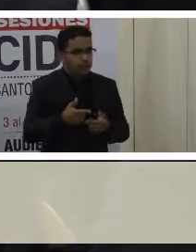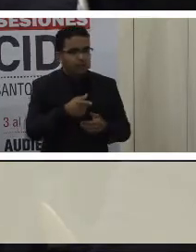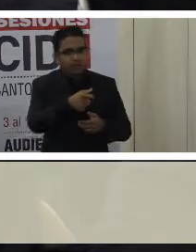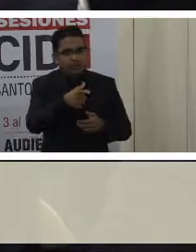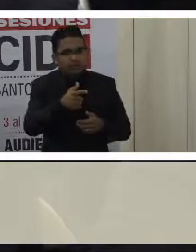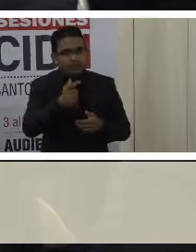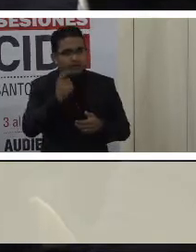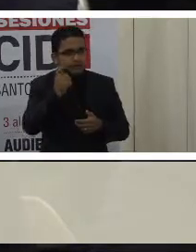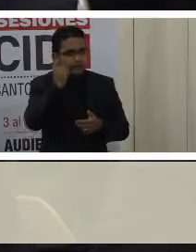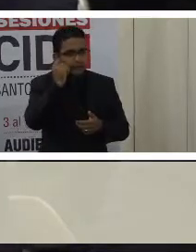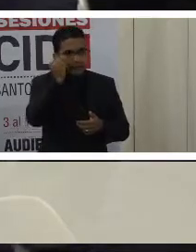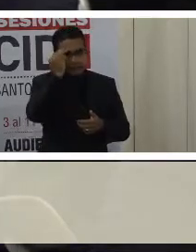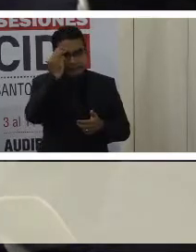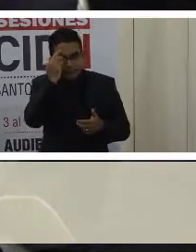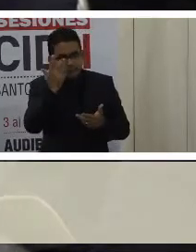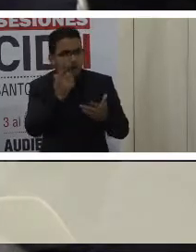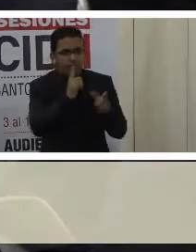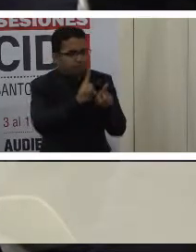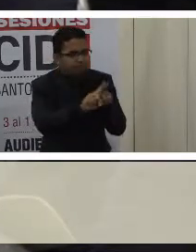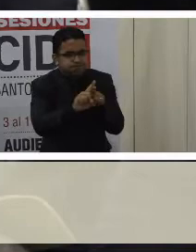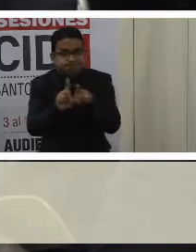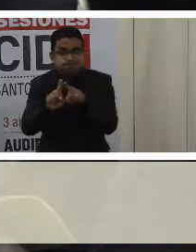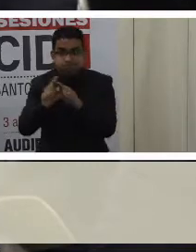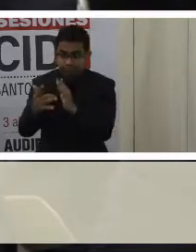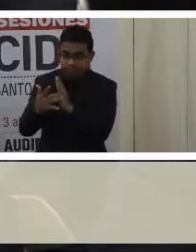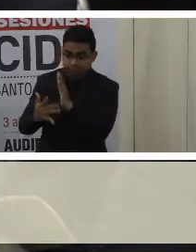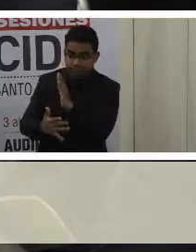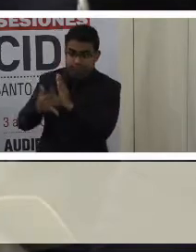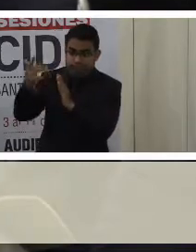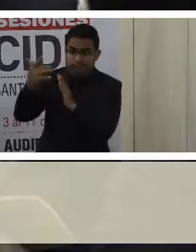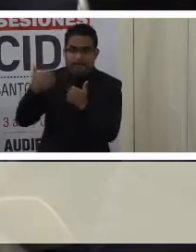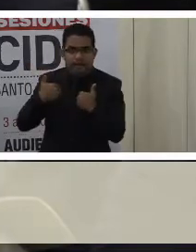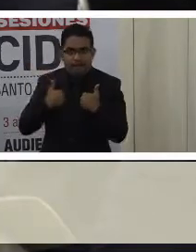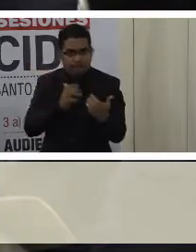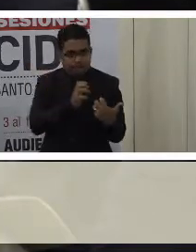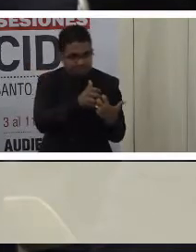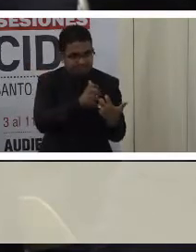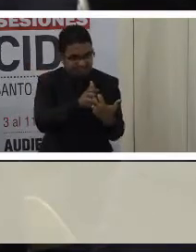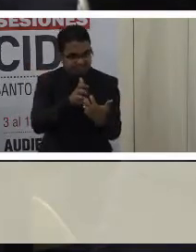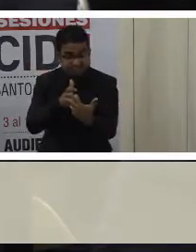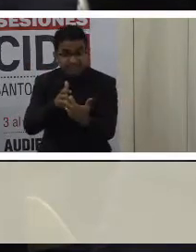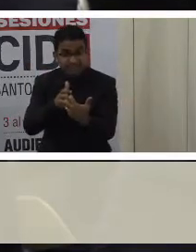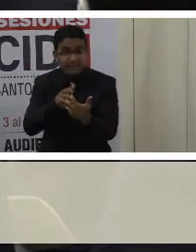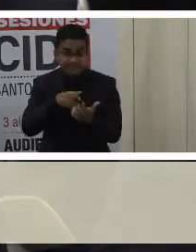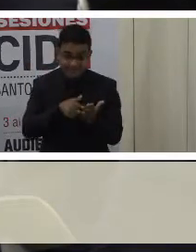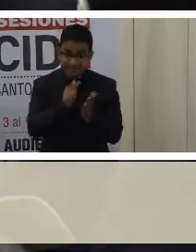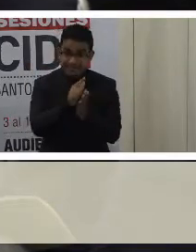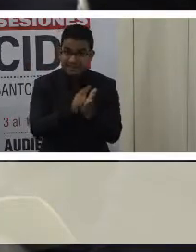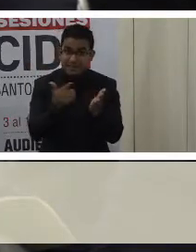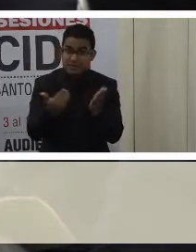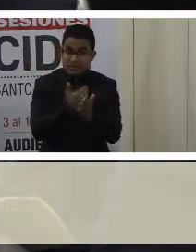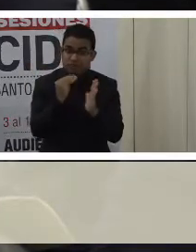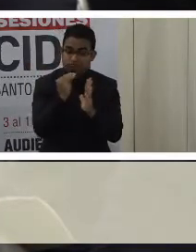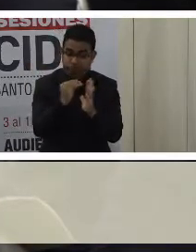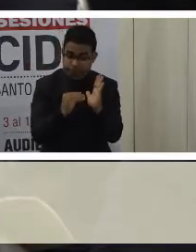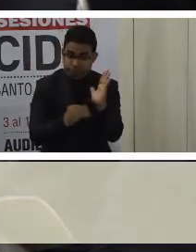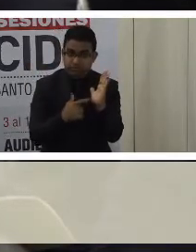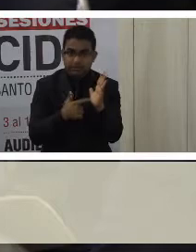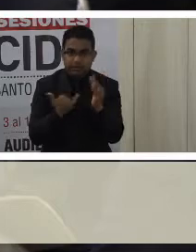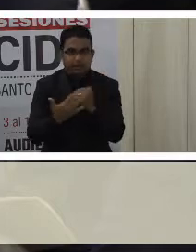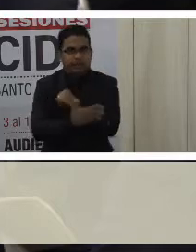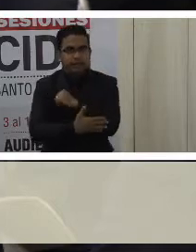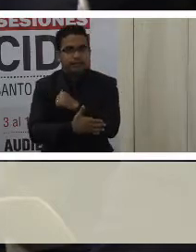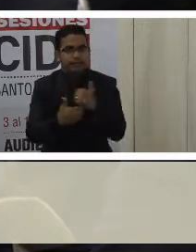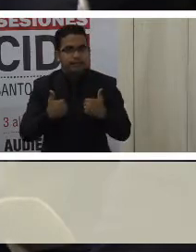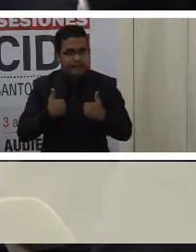de las personas con discapacidad. A partir de este marco normativo e institucional, nuestro país ha venido adoptando una serie de